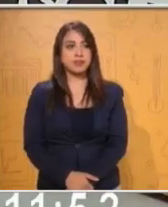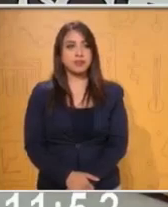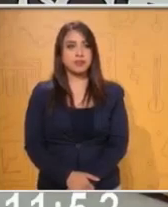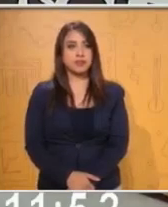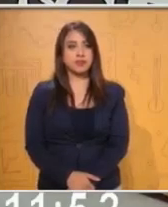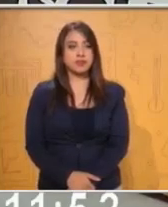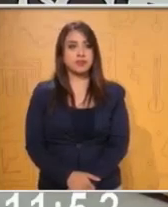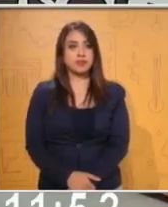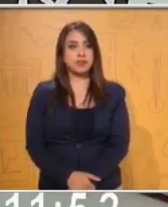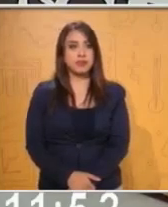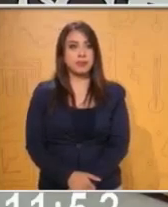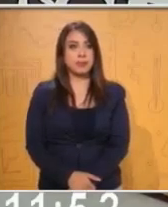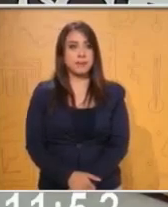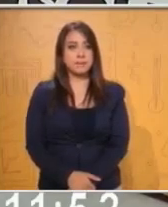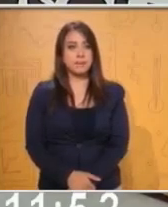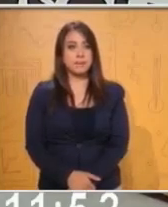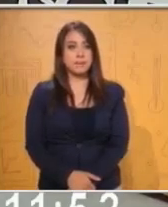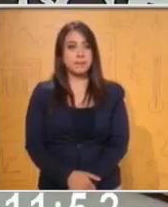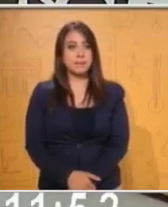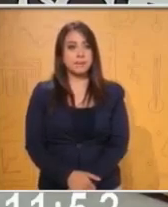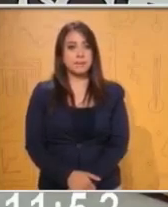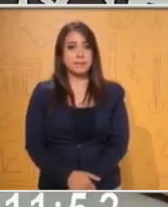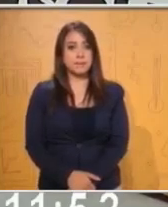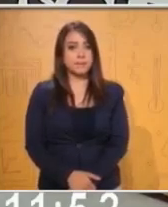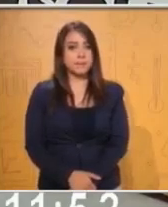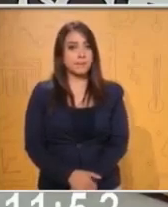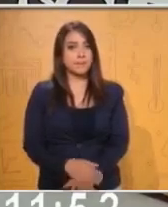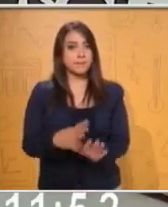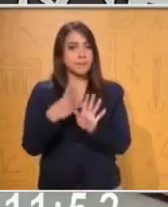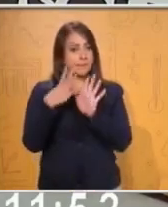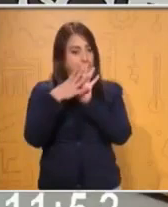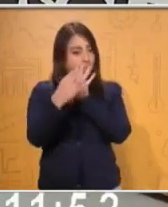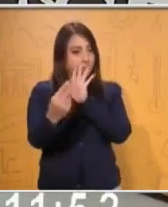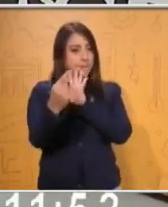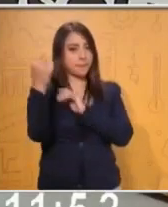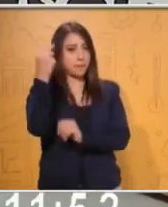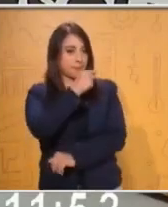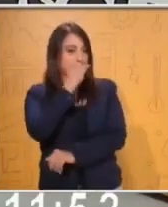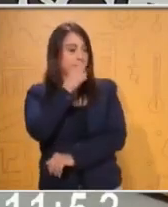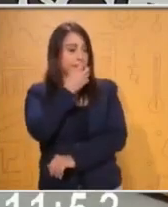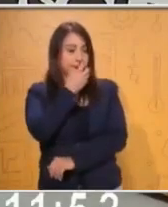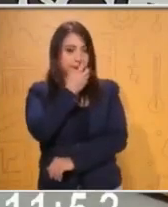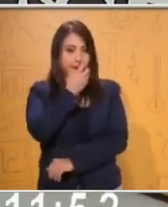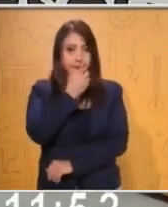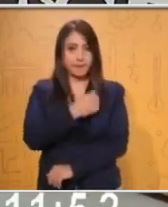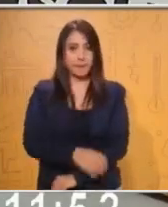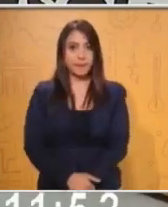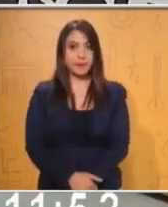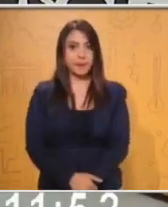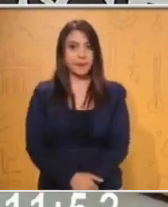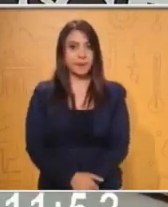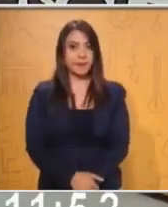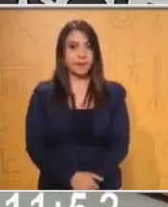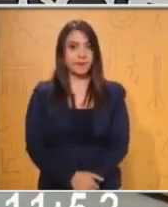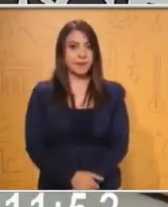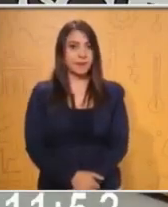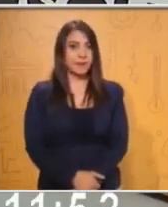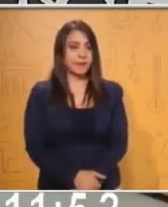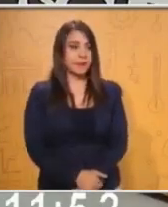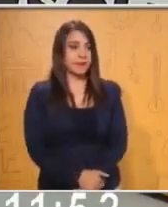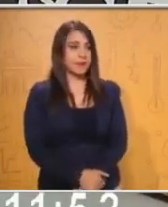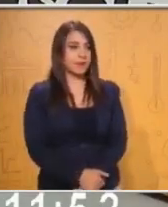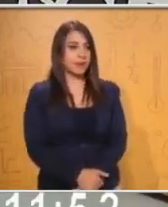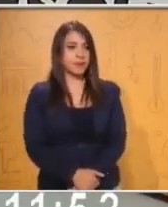Seis. Siete. El movimiento de brazos, cada quien le puede dar su ritmo. Seis. Eso es. Cuatro. Venga.